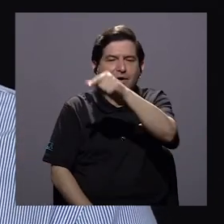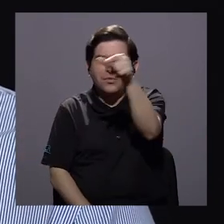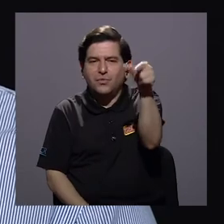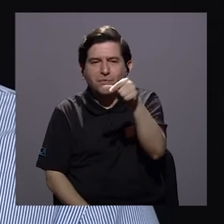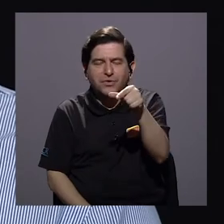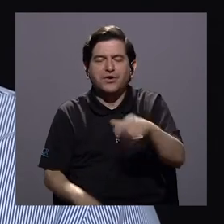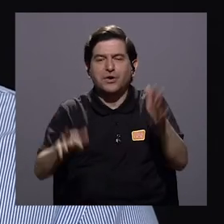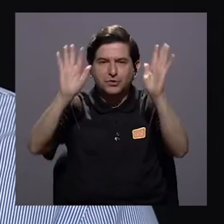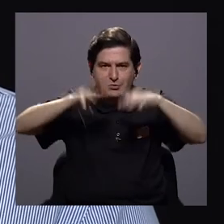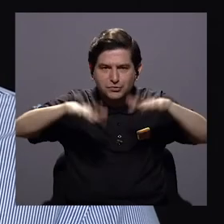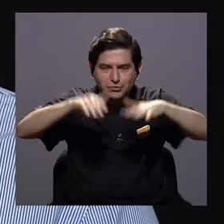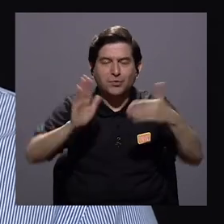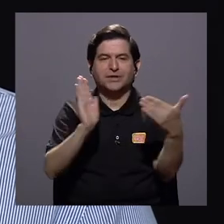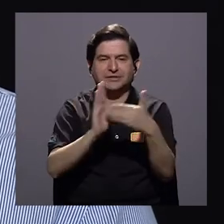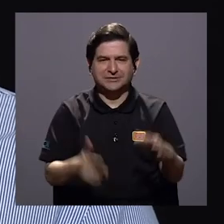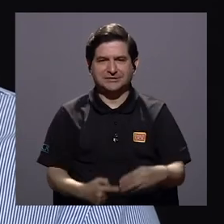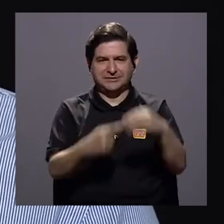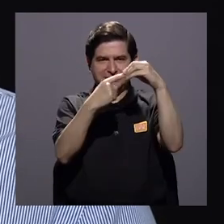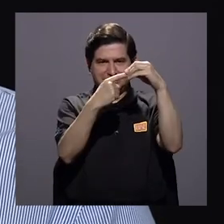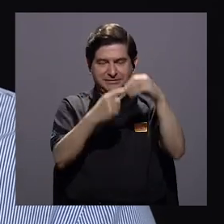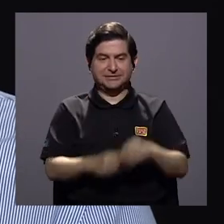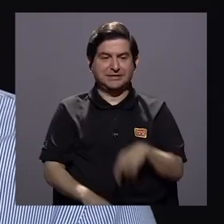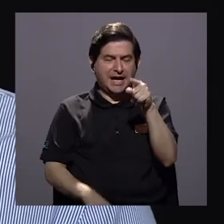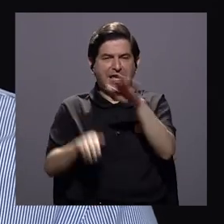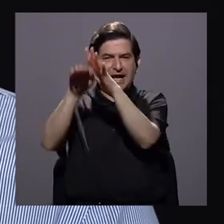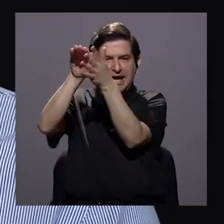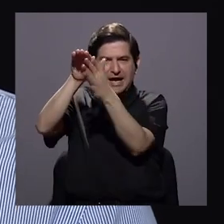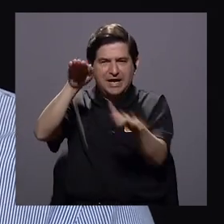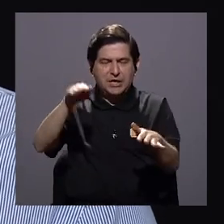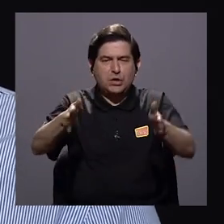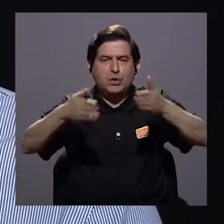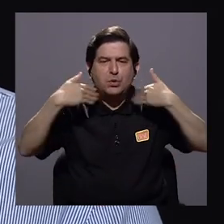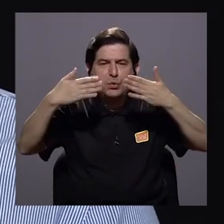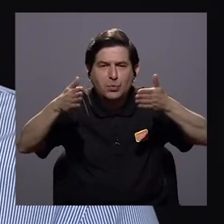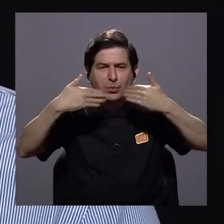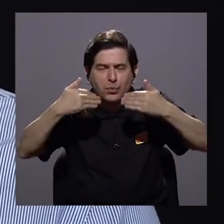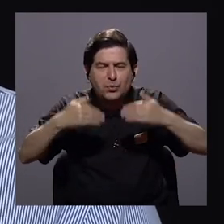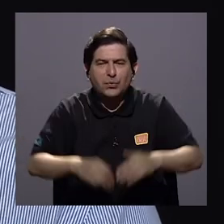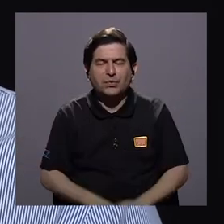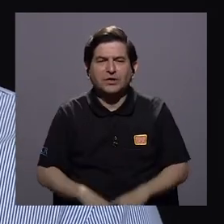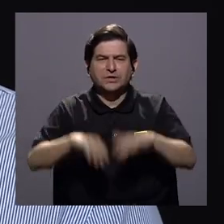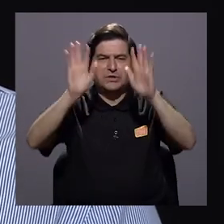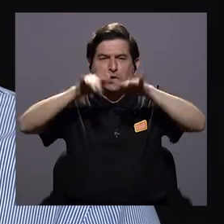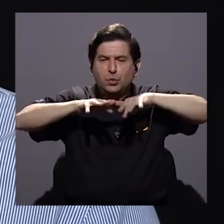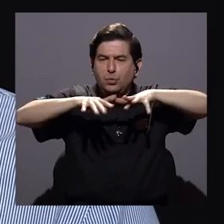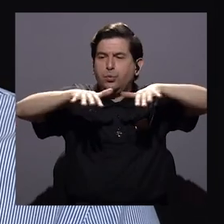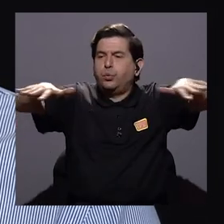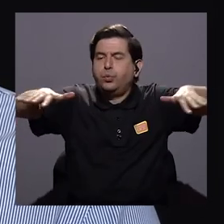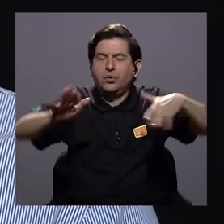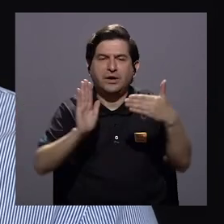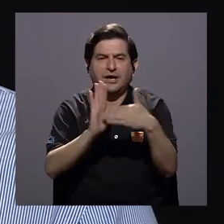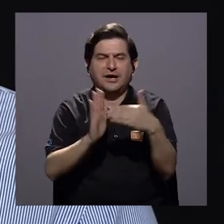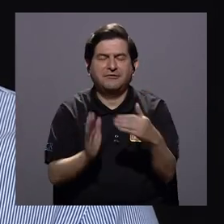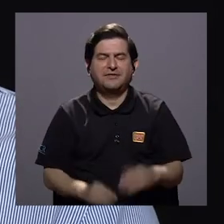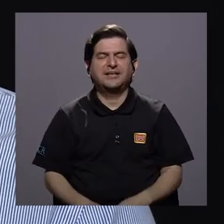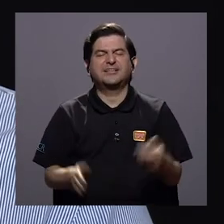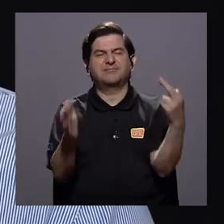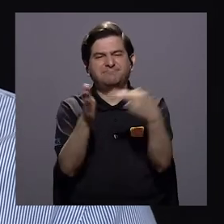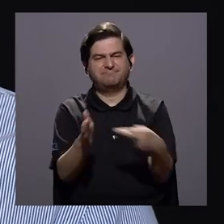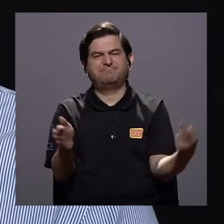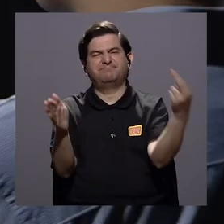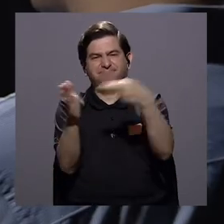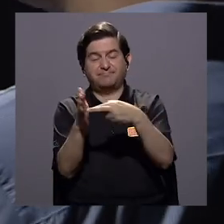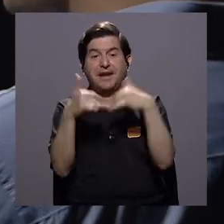lluvias son los que más afectan y ahí los deslizamientos los vendavales las inundaciones son los que afectan de manera más